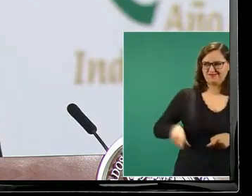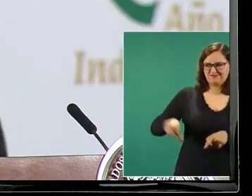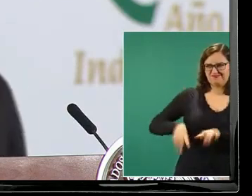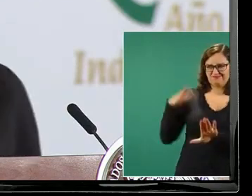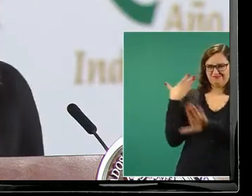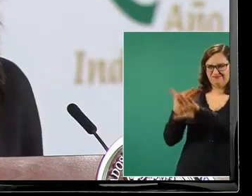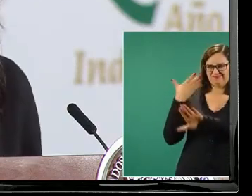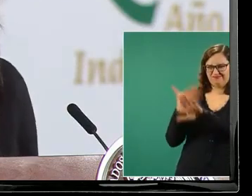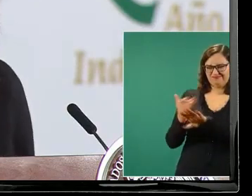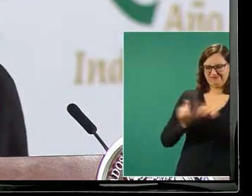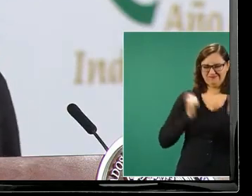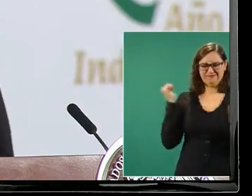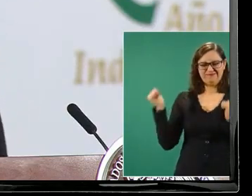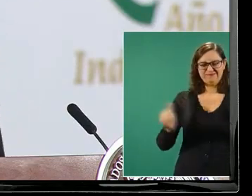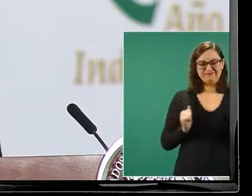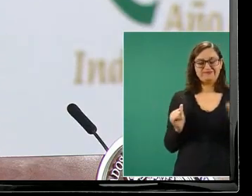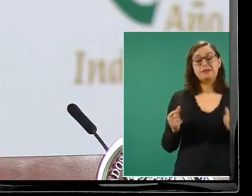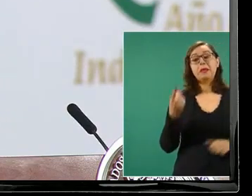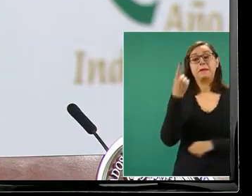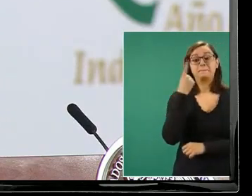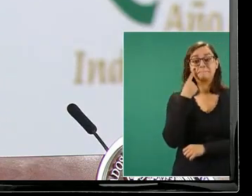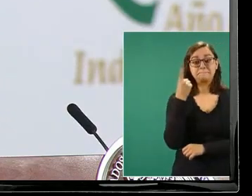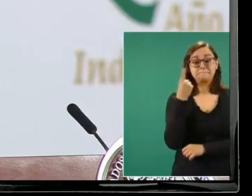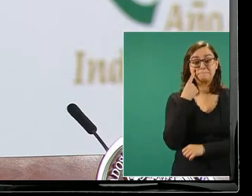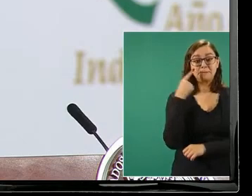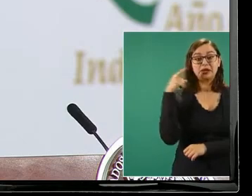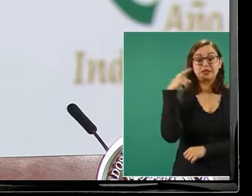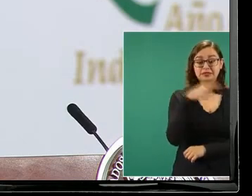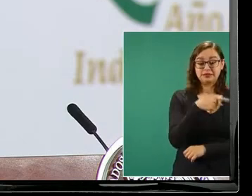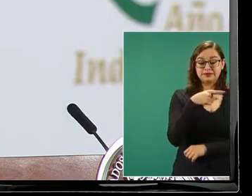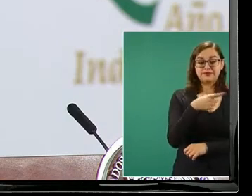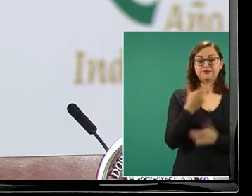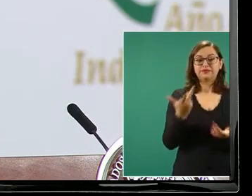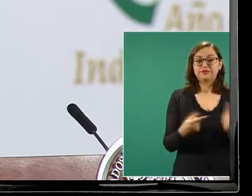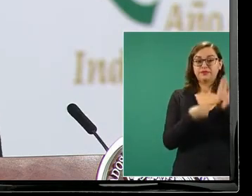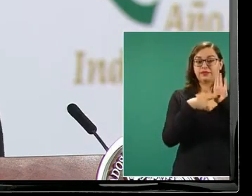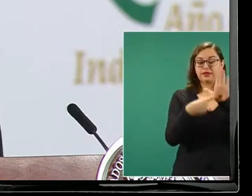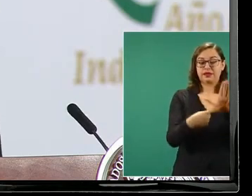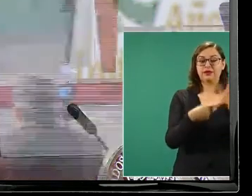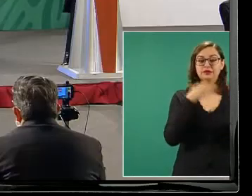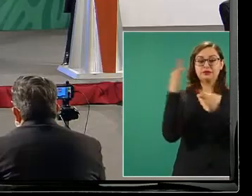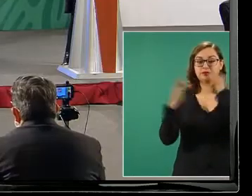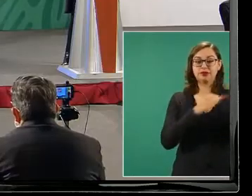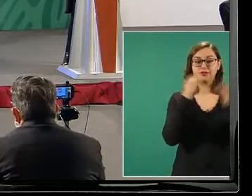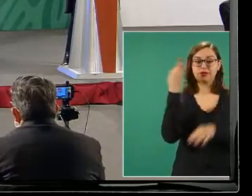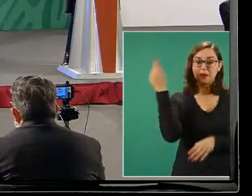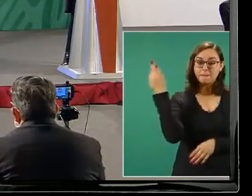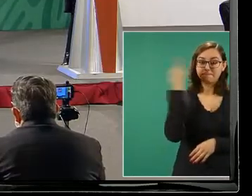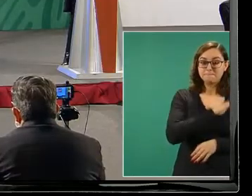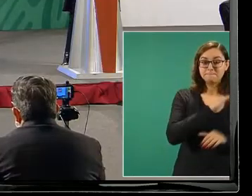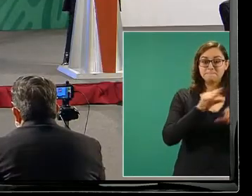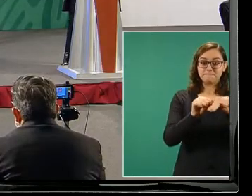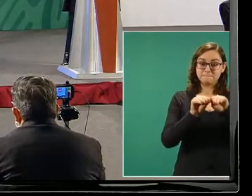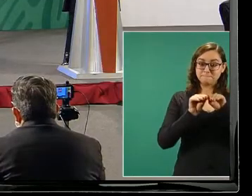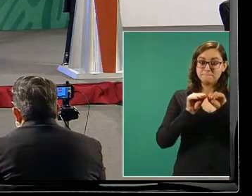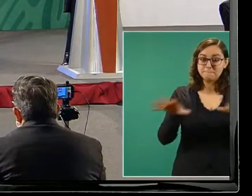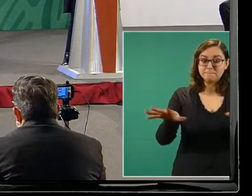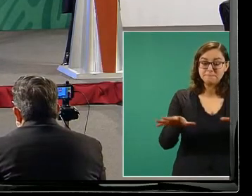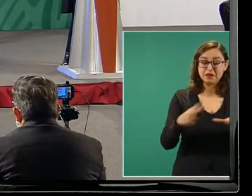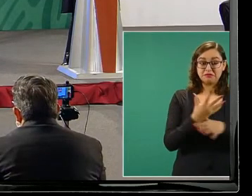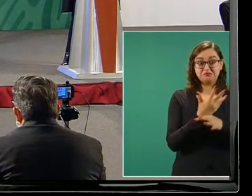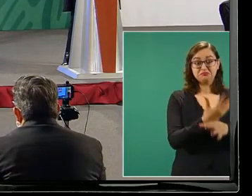un material en el que un personaje de la vida pública reproduce una noticia falsa y la comenta como si fuera verdadera